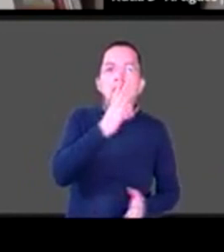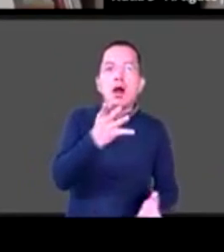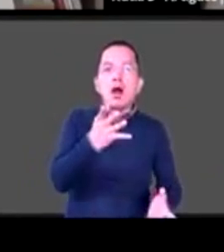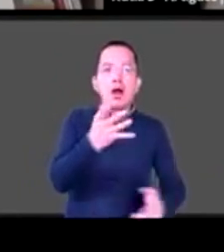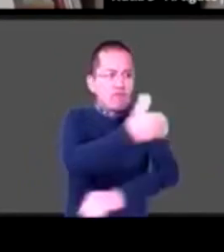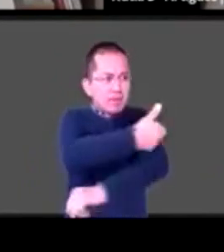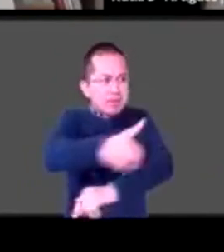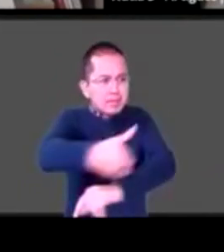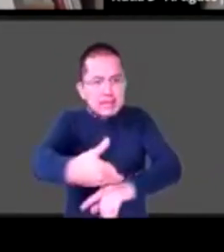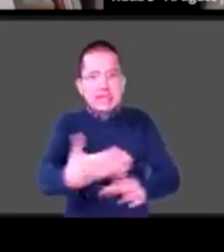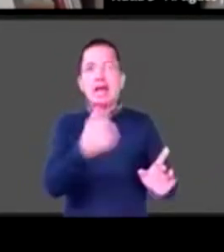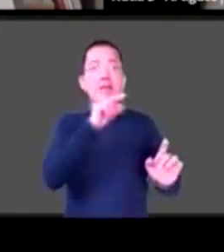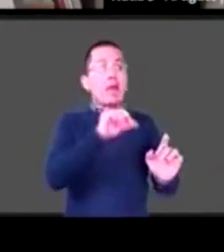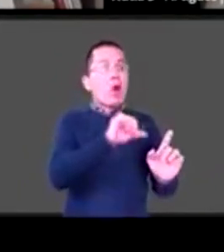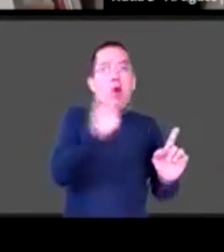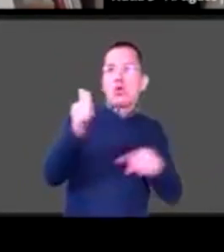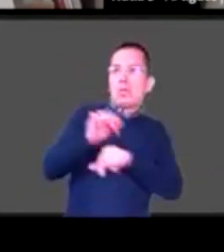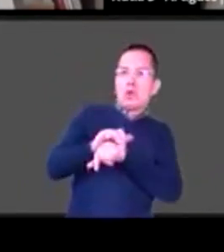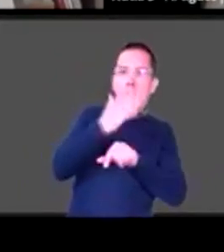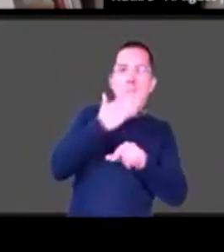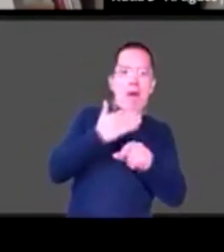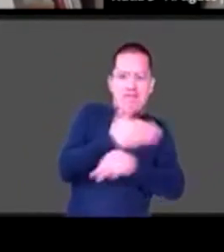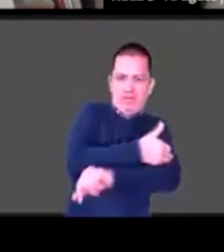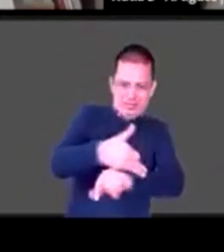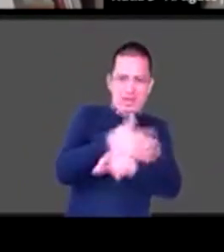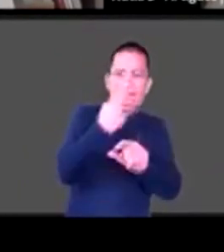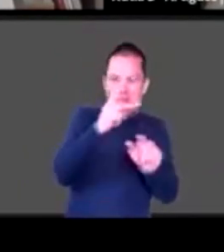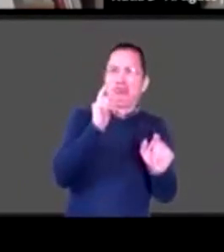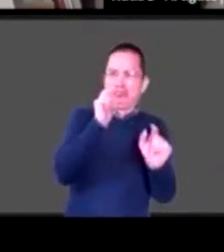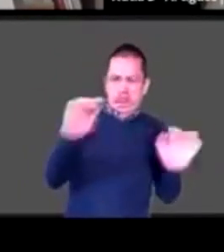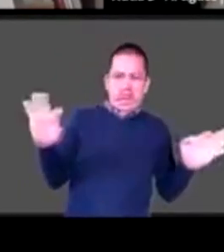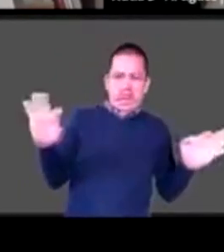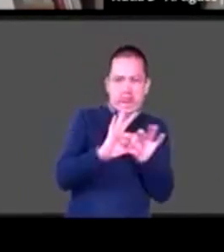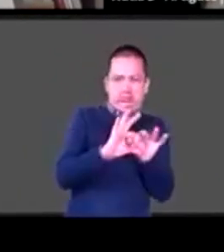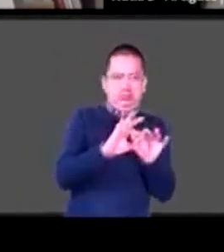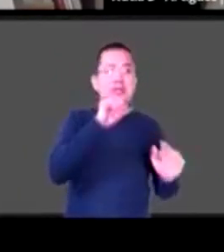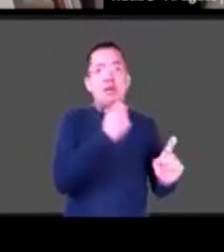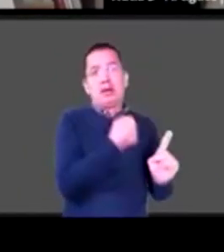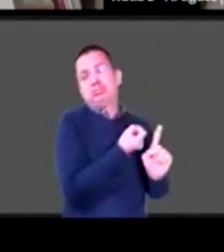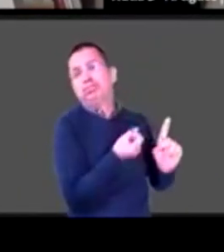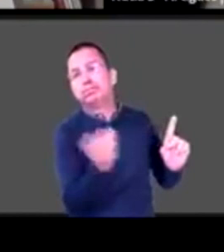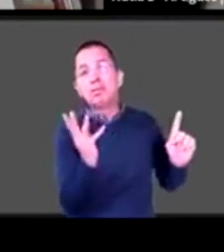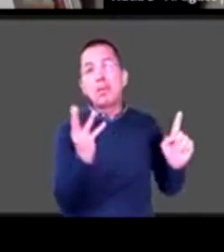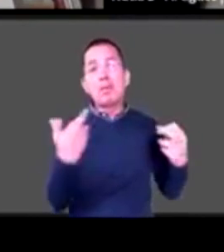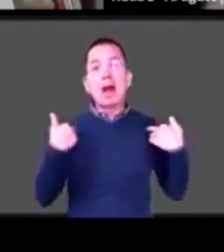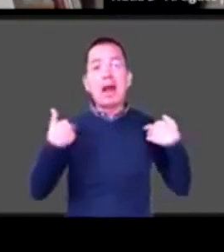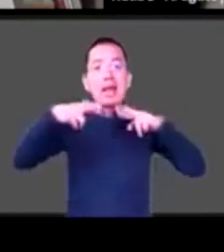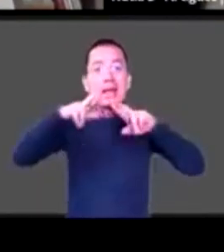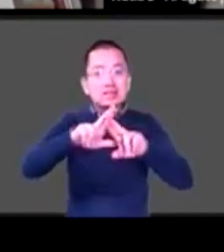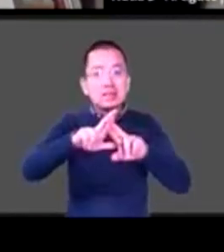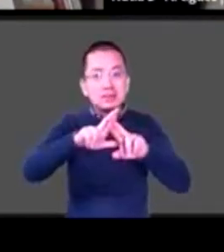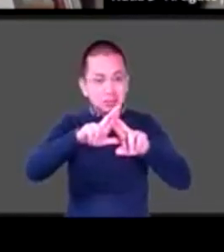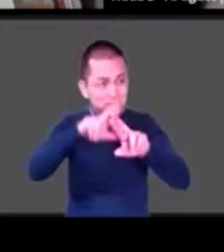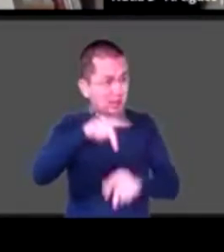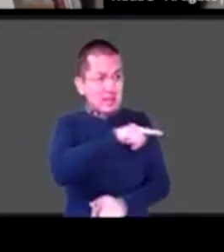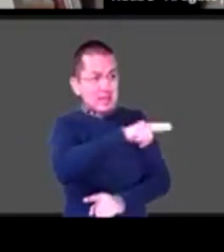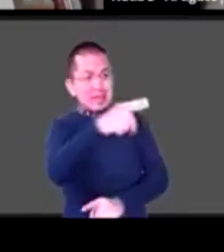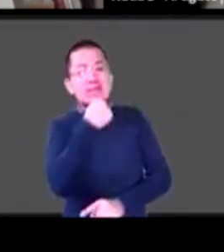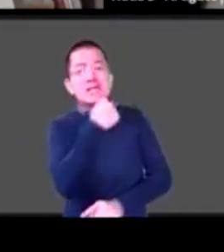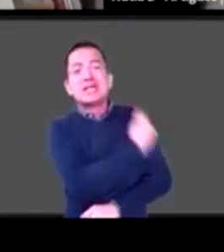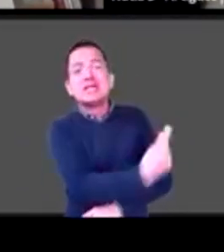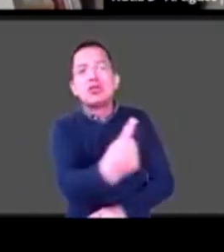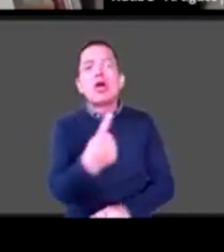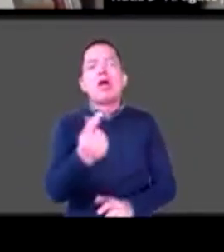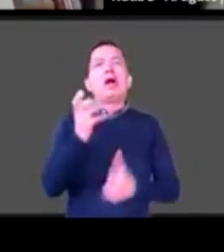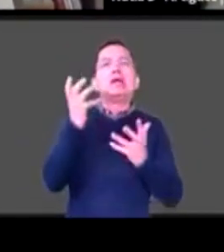extendida, y también, porque lo dijeron ellos, un montón de maestros, porque de lo que más anhelaban era regresar a la escuela. Entonces, yo